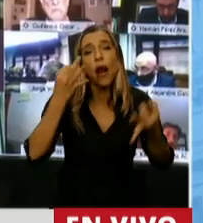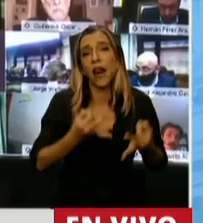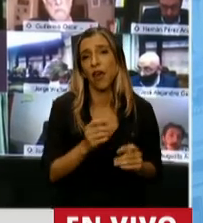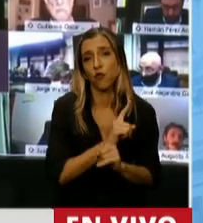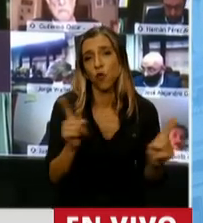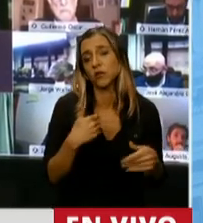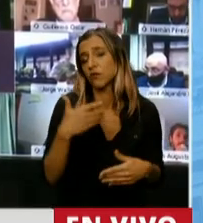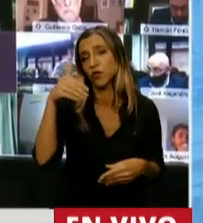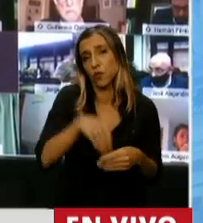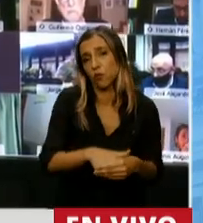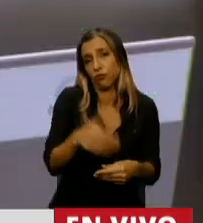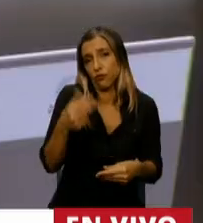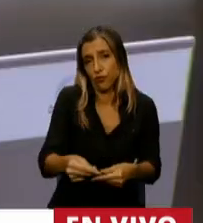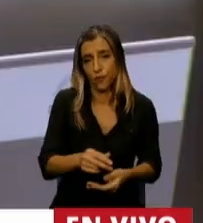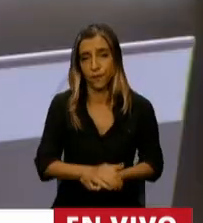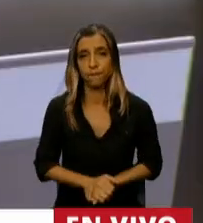nuestro voto. Gracias. Gracias, Presidente.